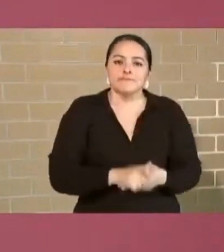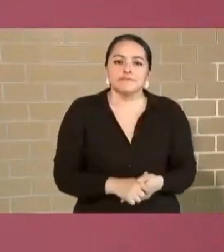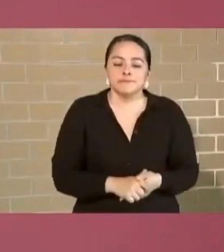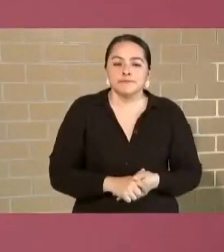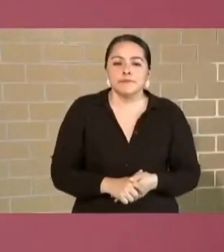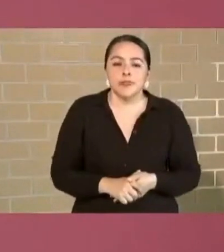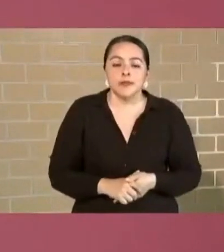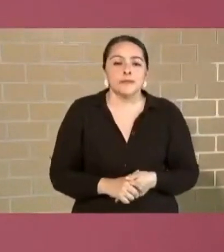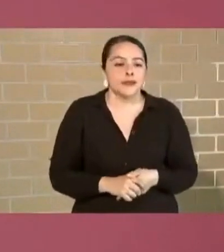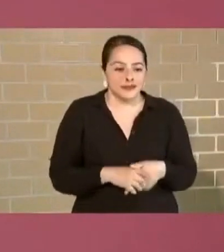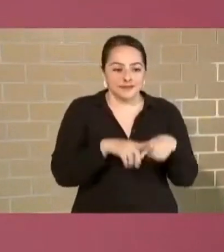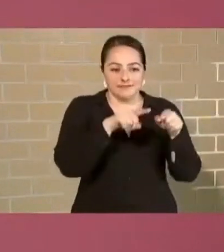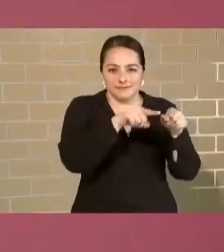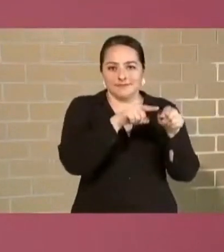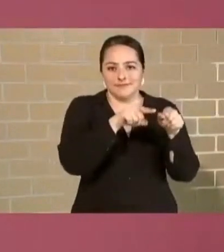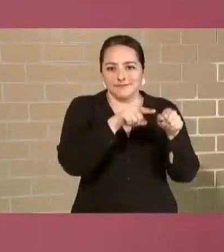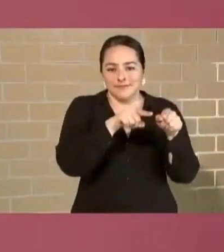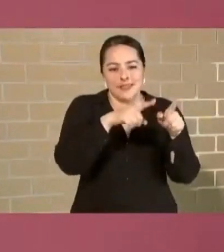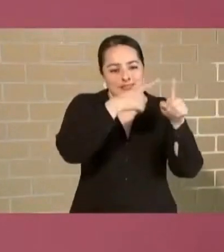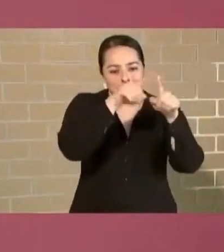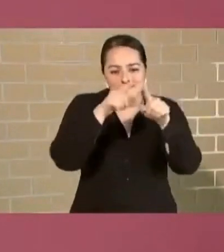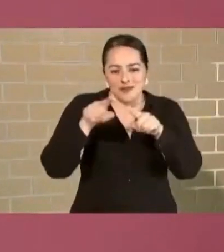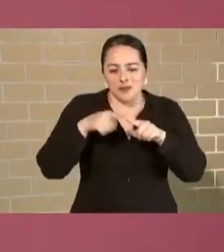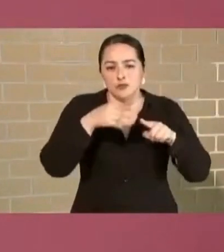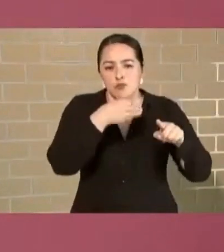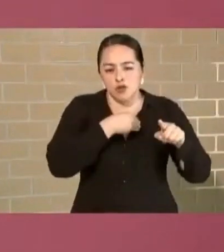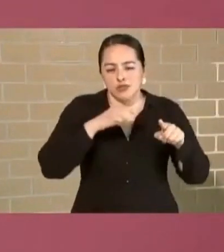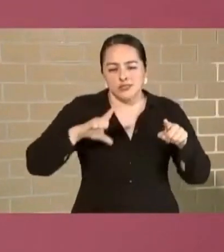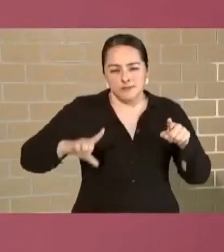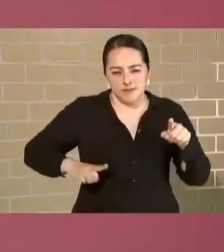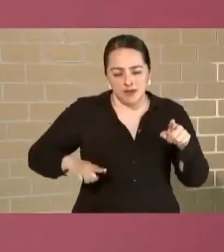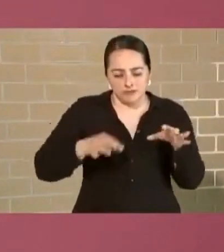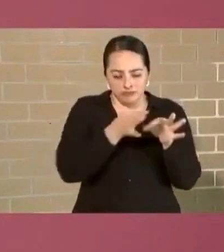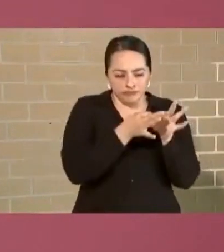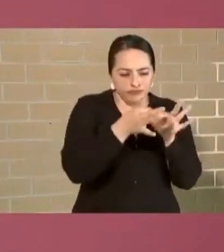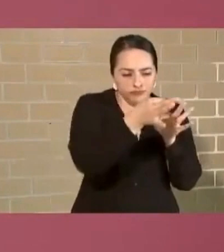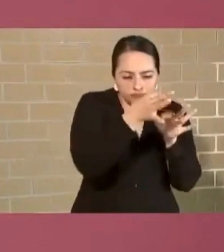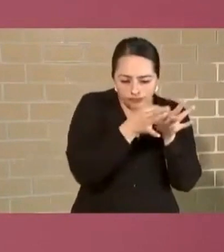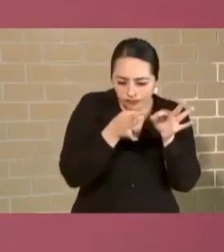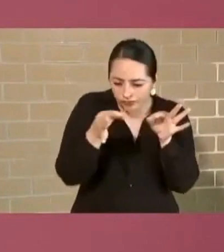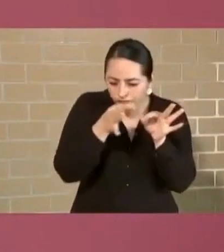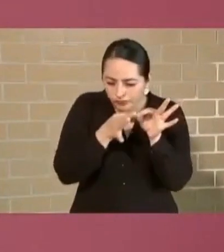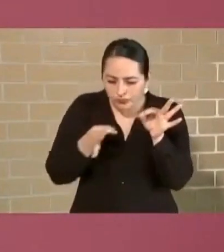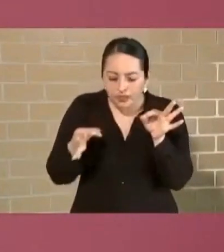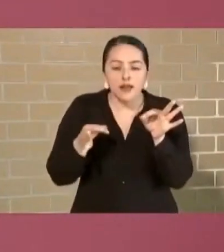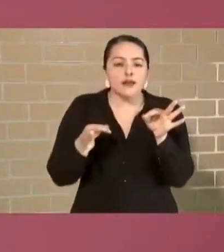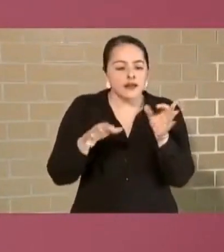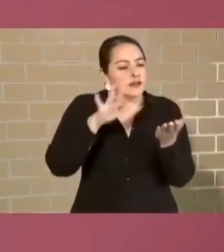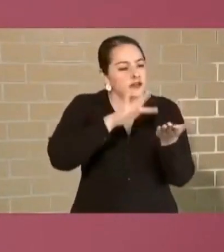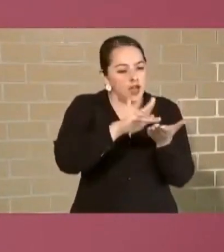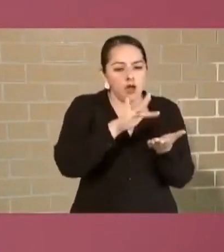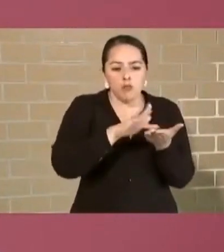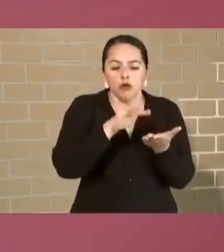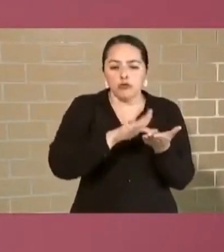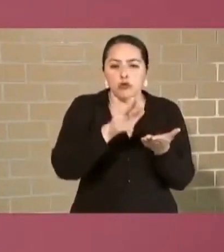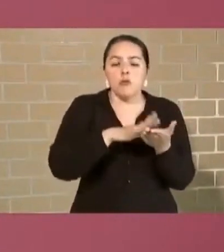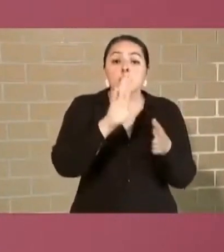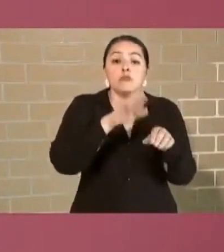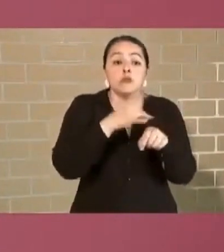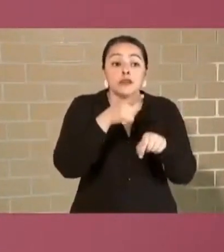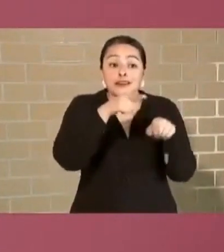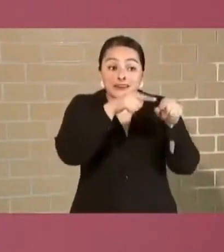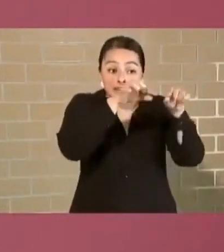estos centros de población, estas ciudades donde van a estar las estaciones del Tren